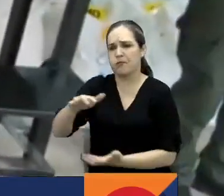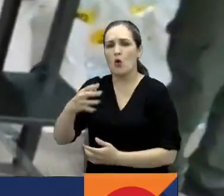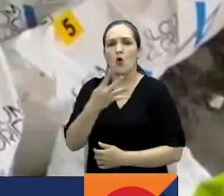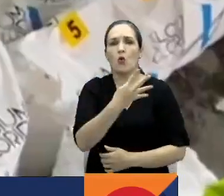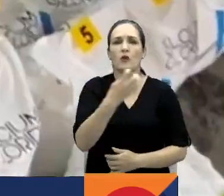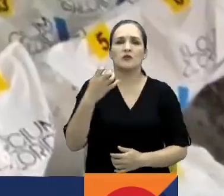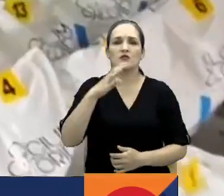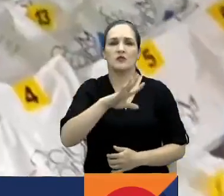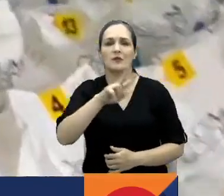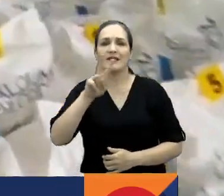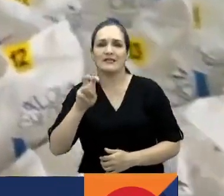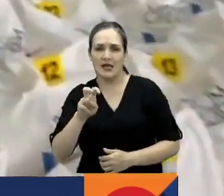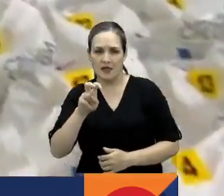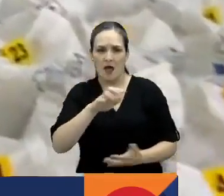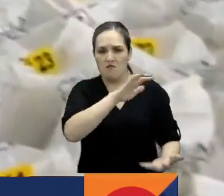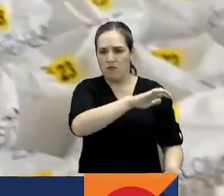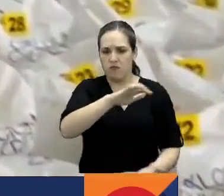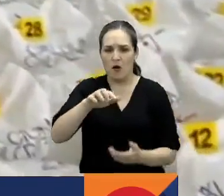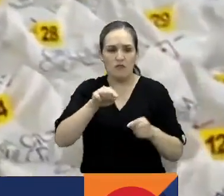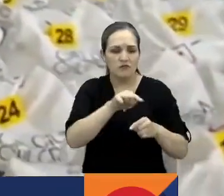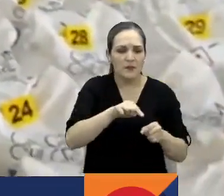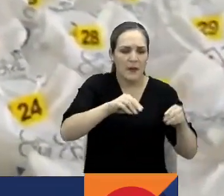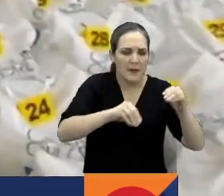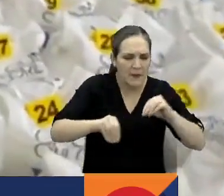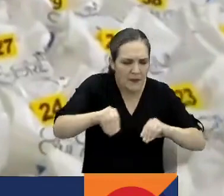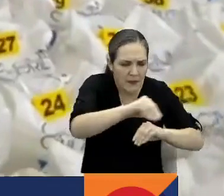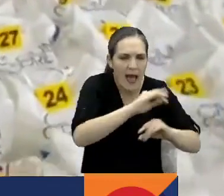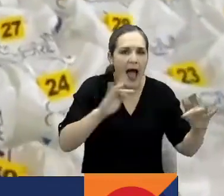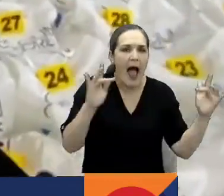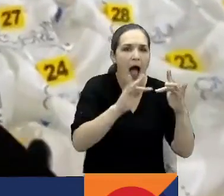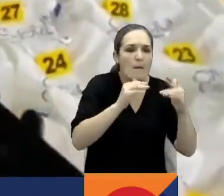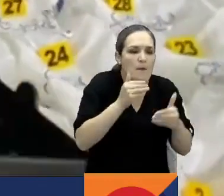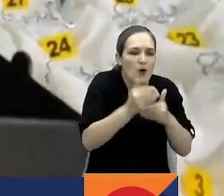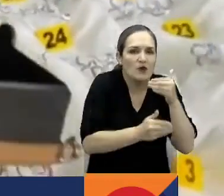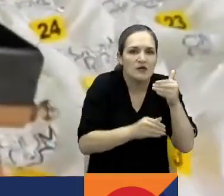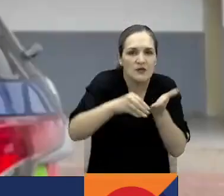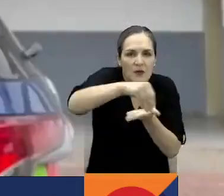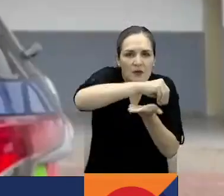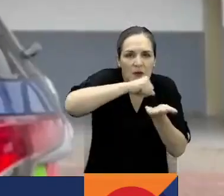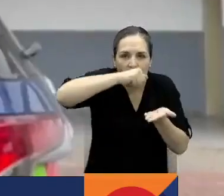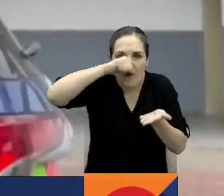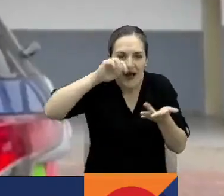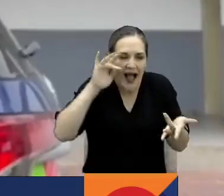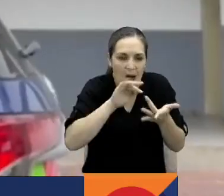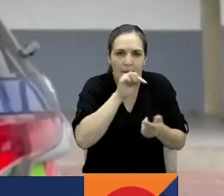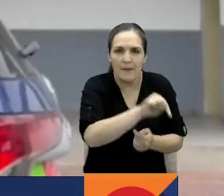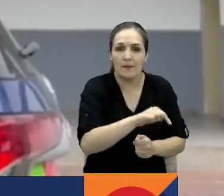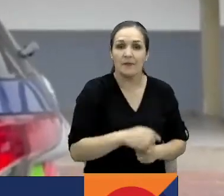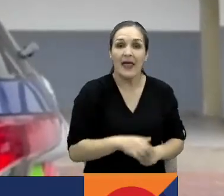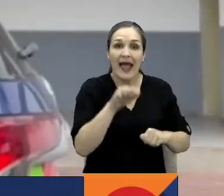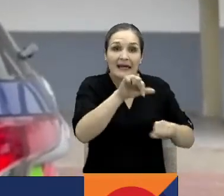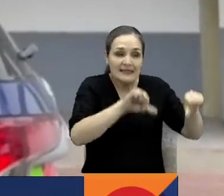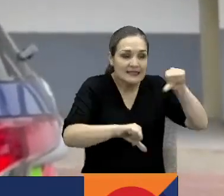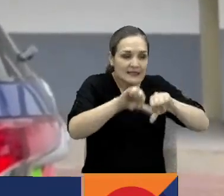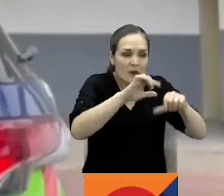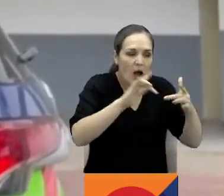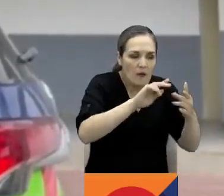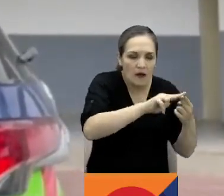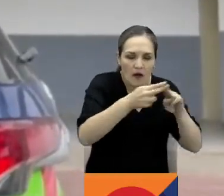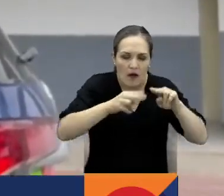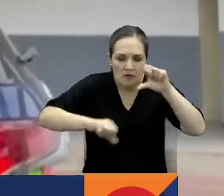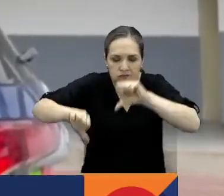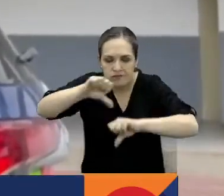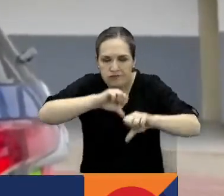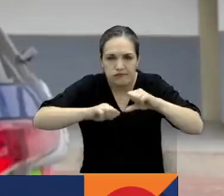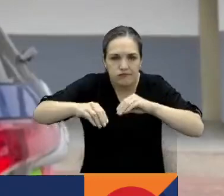bultos con 11,4 toneladas de sustancias que usan para procesar la coca. La cual sirve para la producción de estos pacientes y la cual